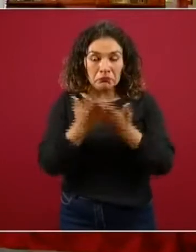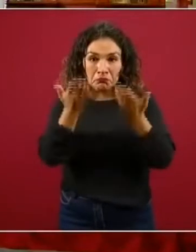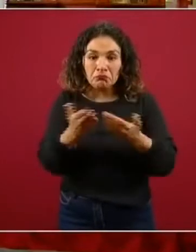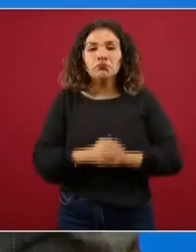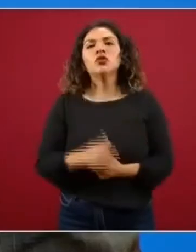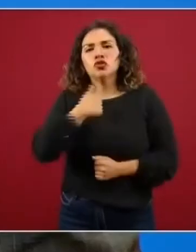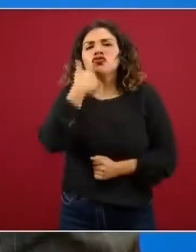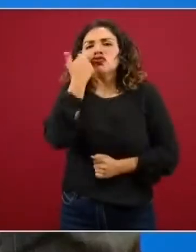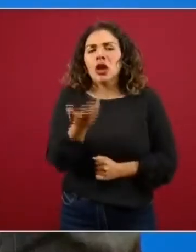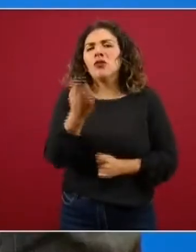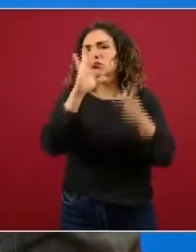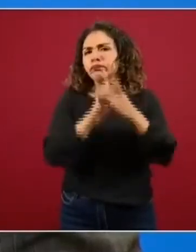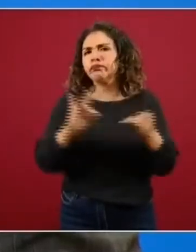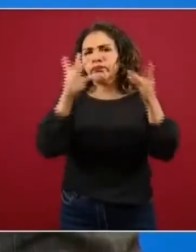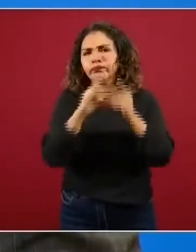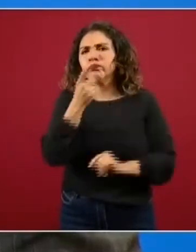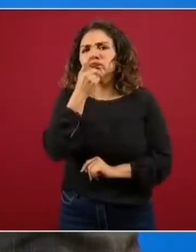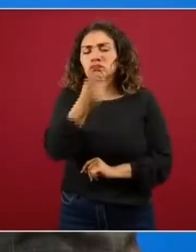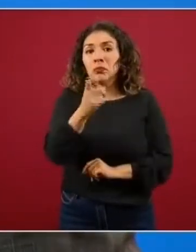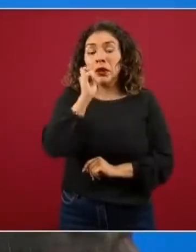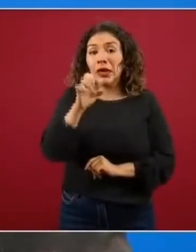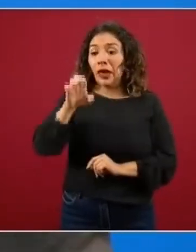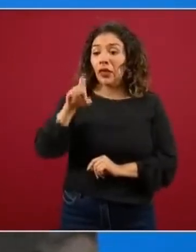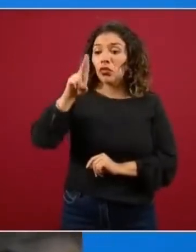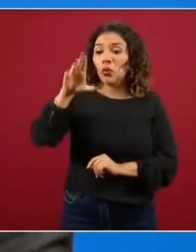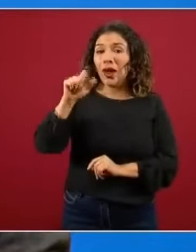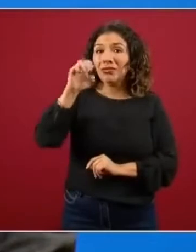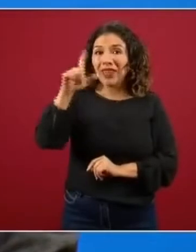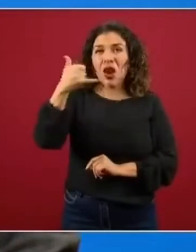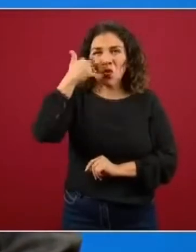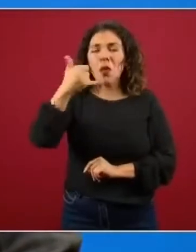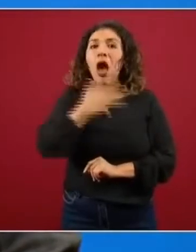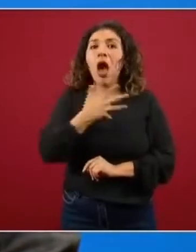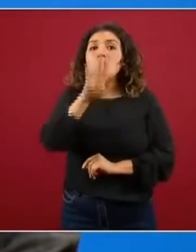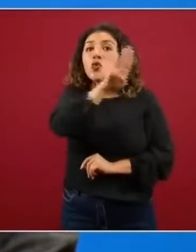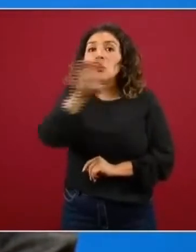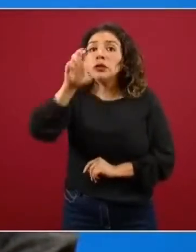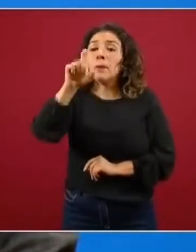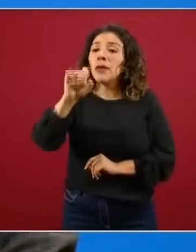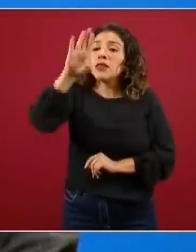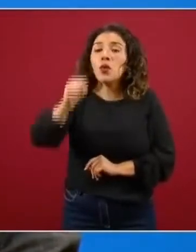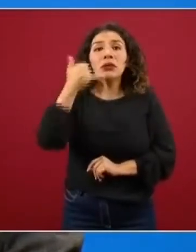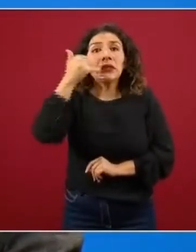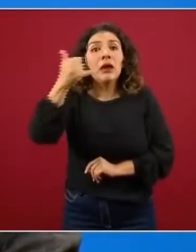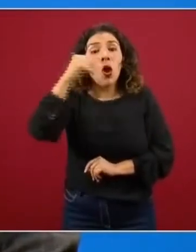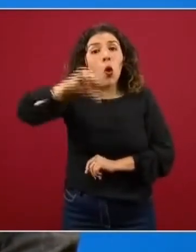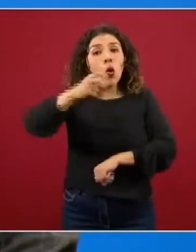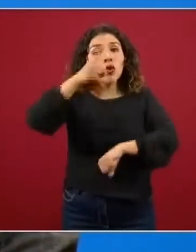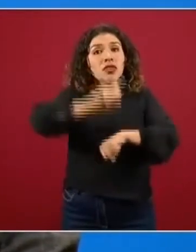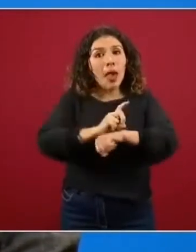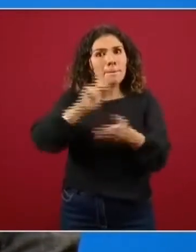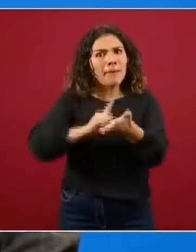Quisiera señalar que en Educatel hubo 929 llamadas el día de hoy,